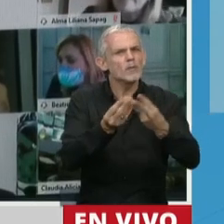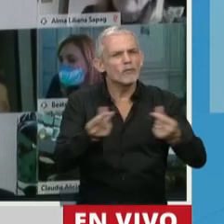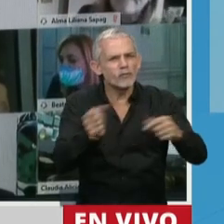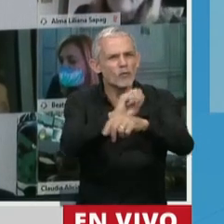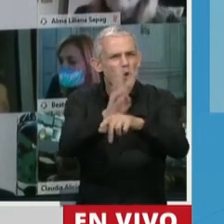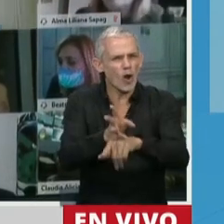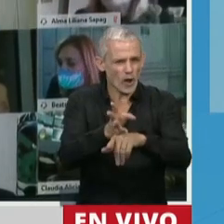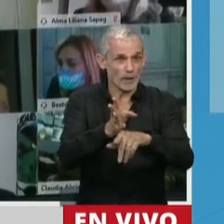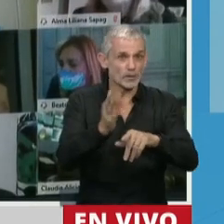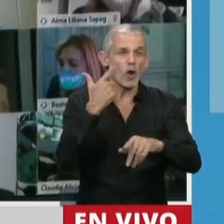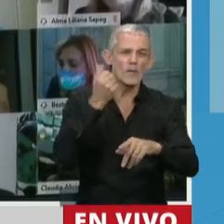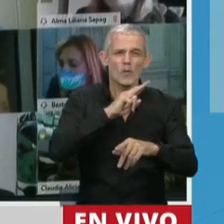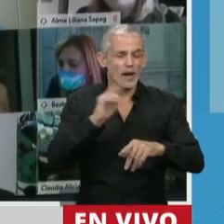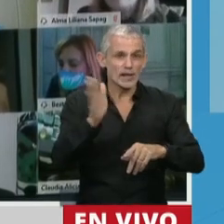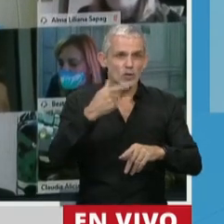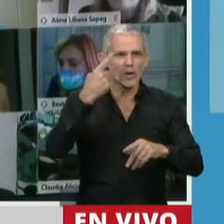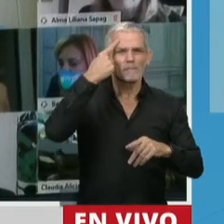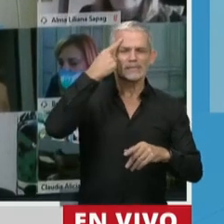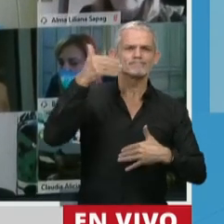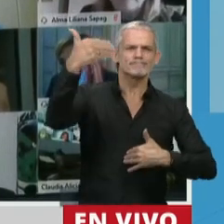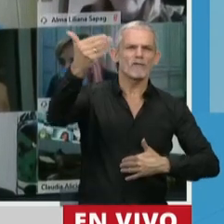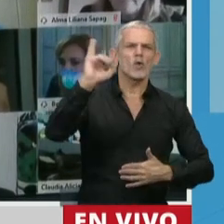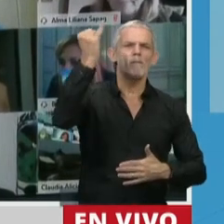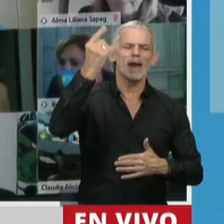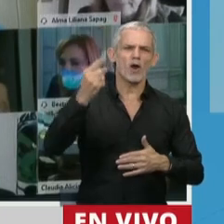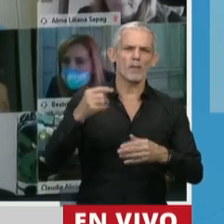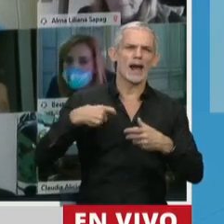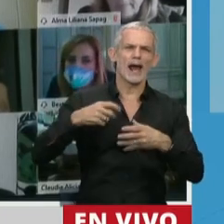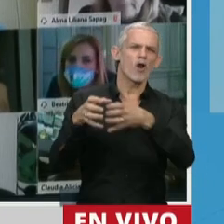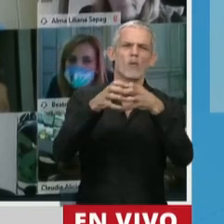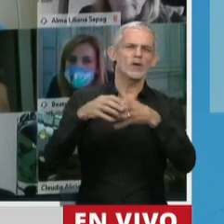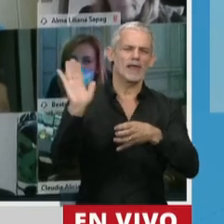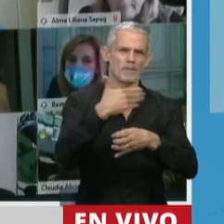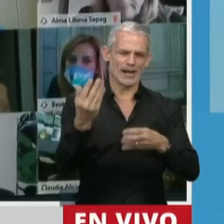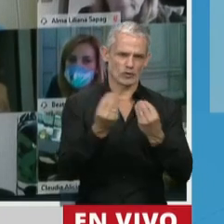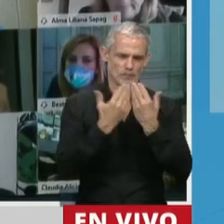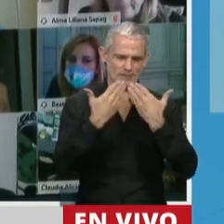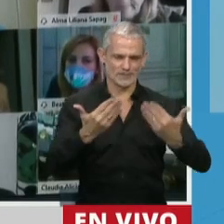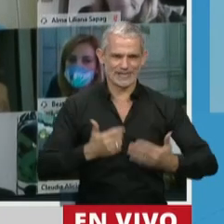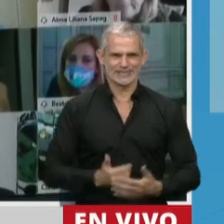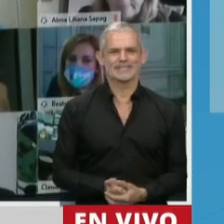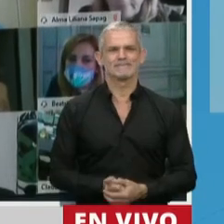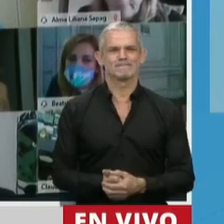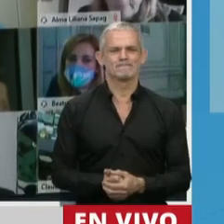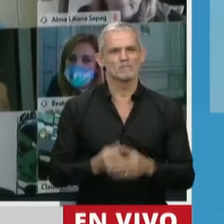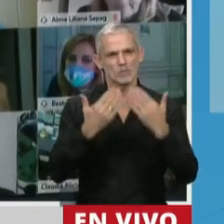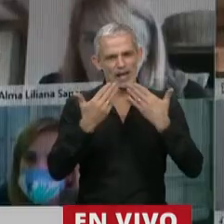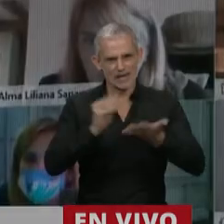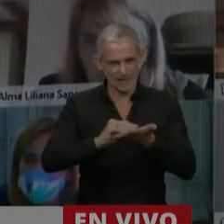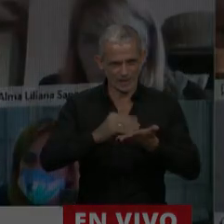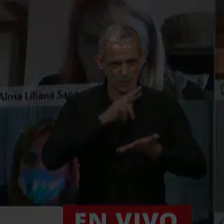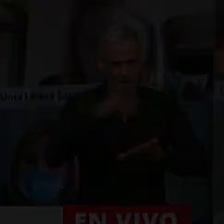estamos pensando en lo que es mejor para una comunidad y no para un sector. Nada más, muchas gracias. Gracias,